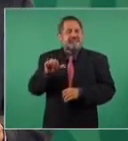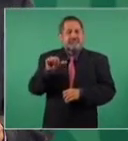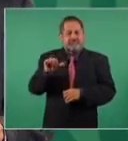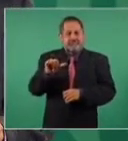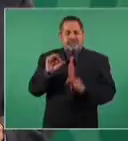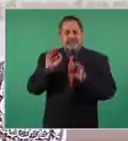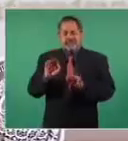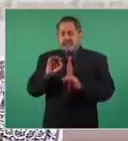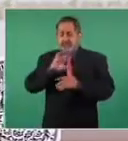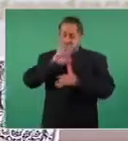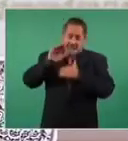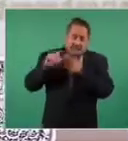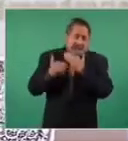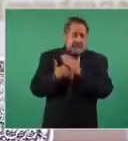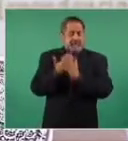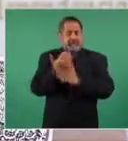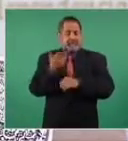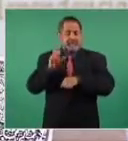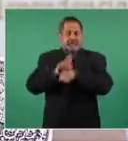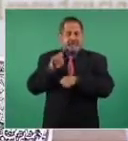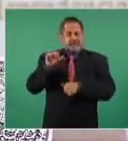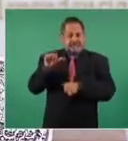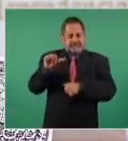en la madrugada, en la mañana.